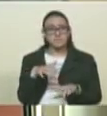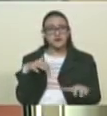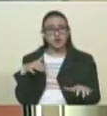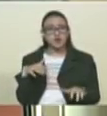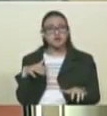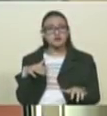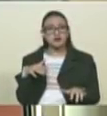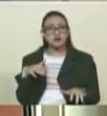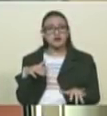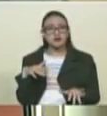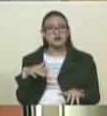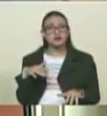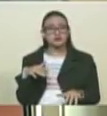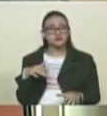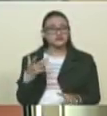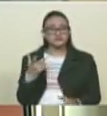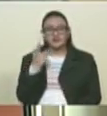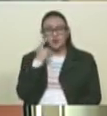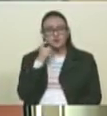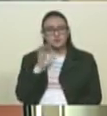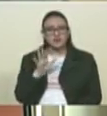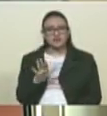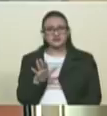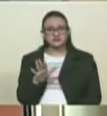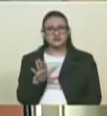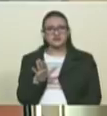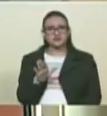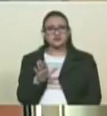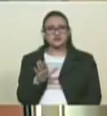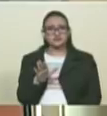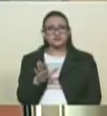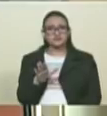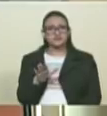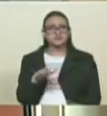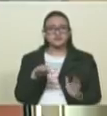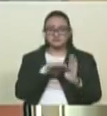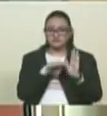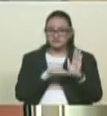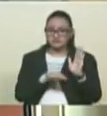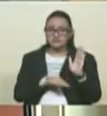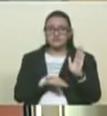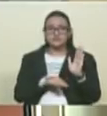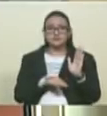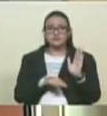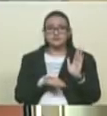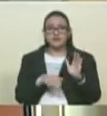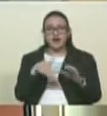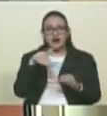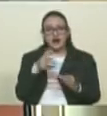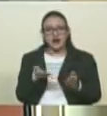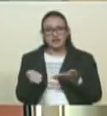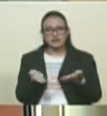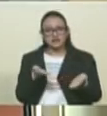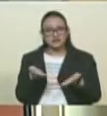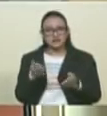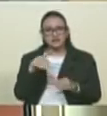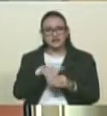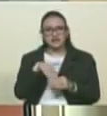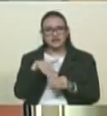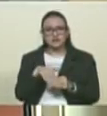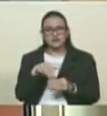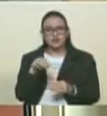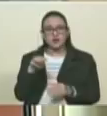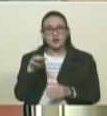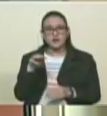Venezuela, que tienen la pésima costumbre de tomar partido por uno u otro candidato, generalmente candidato de la llamada mesa